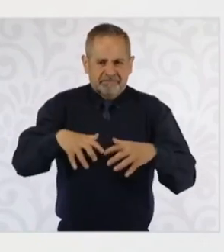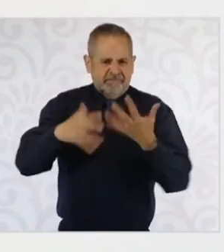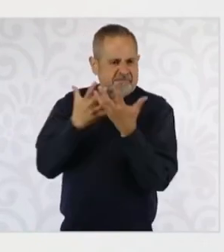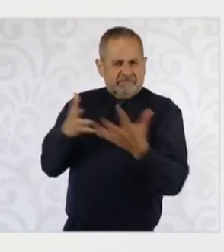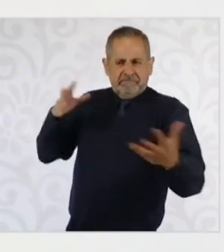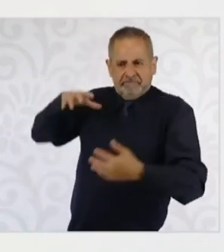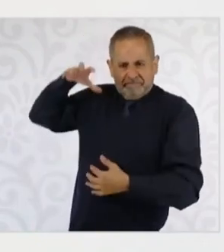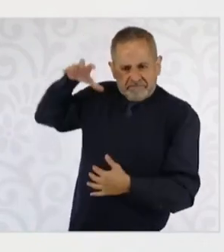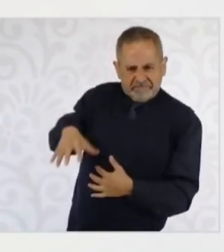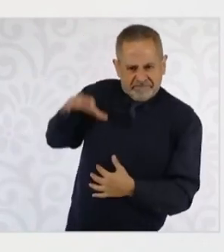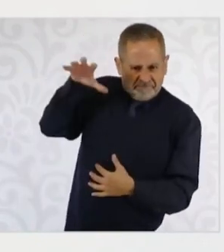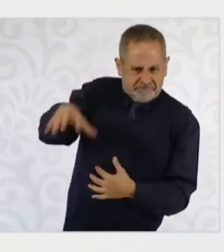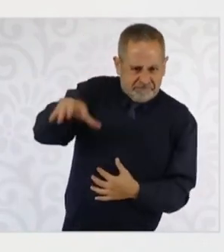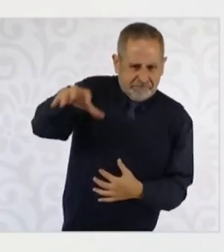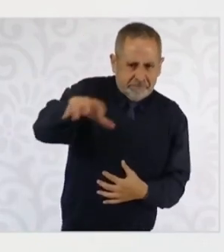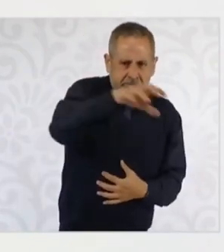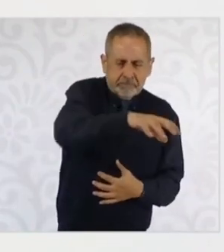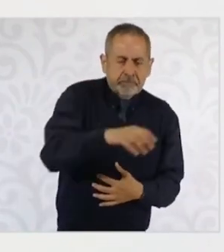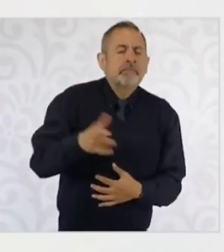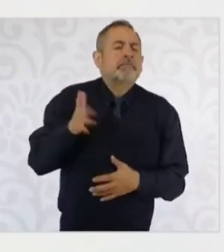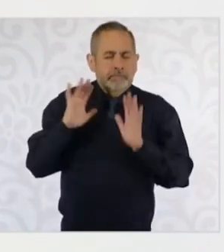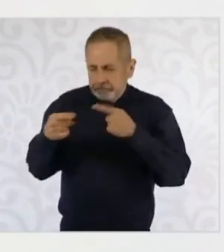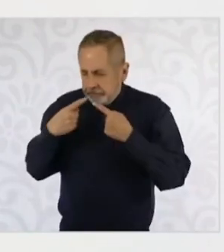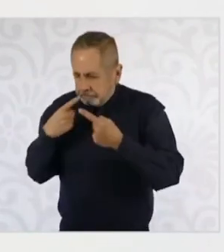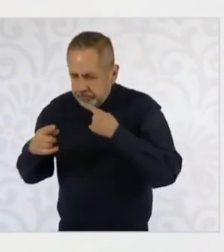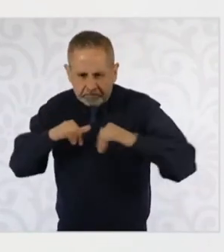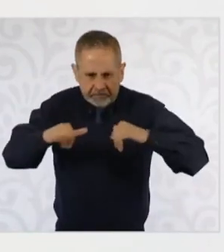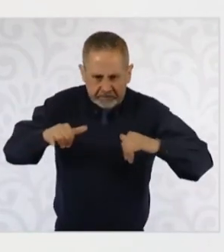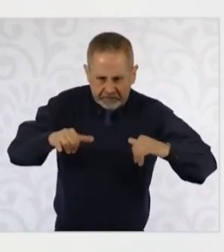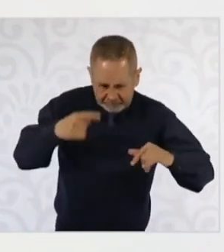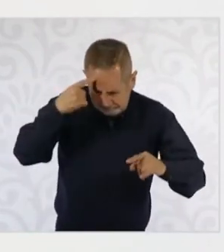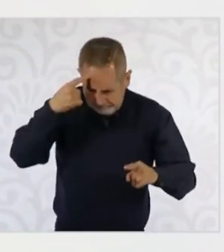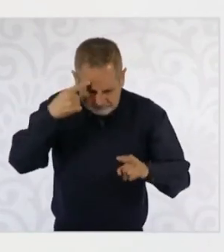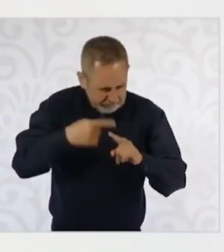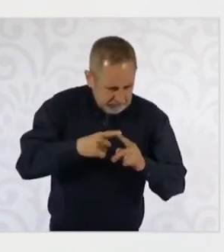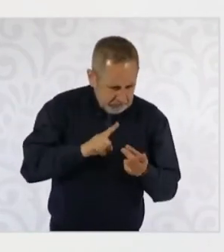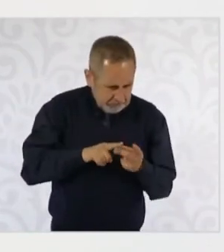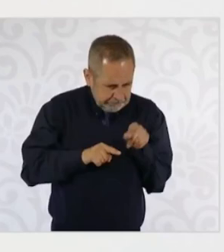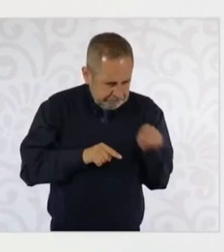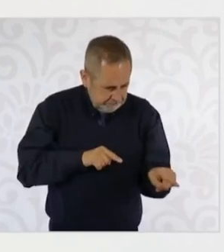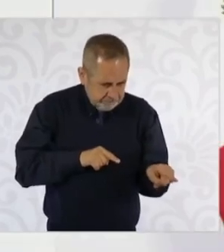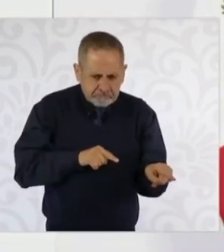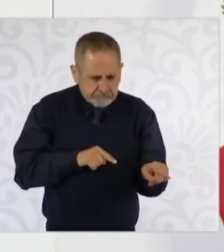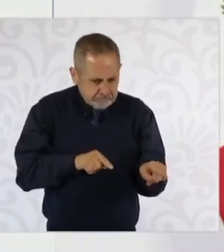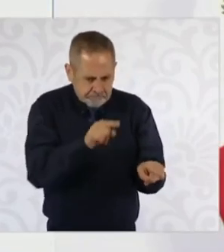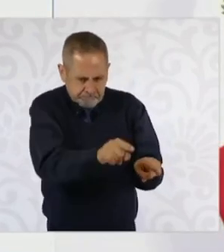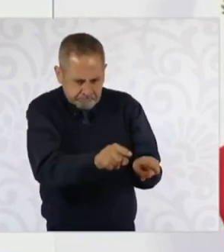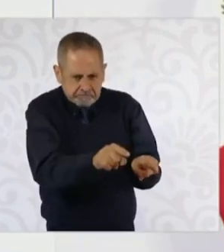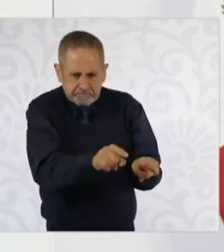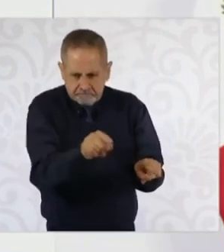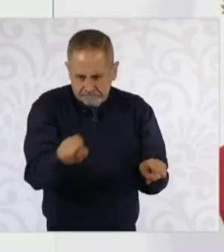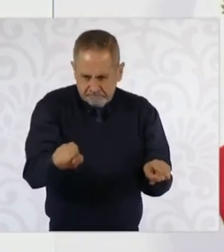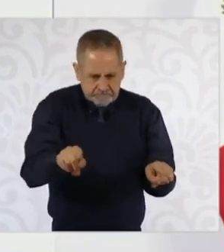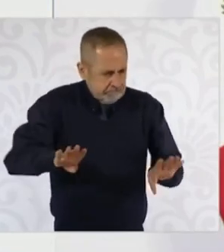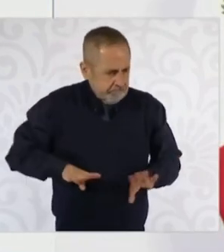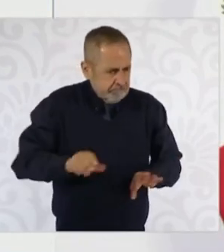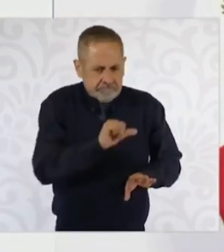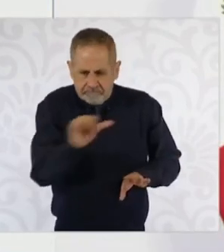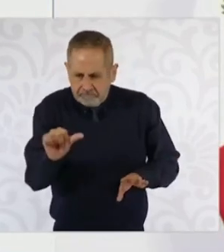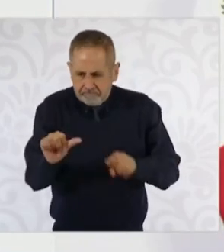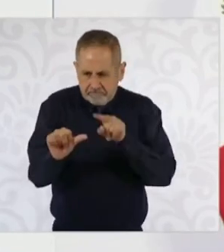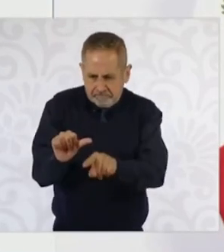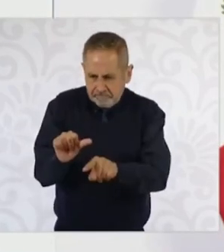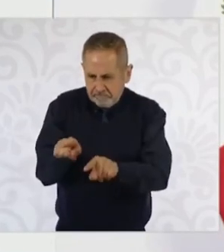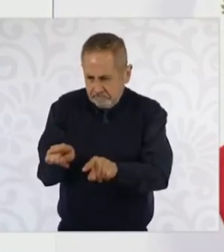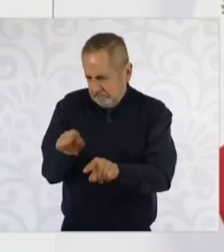ubicación, ya tienen su vocación, ya